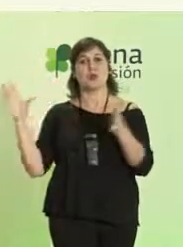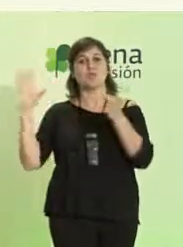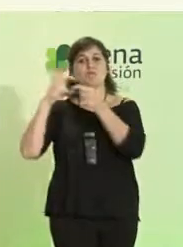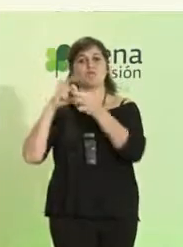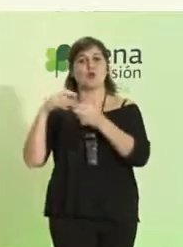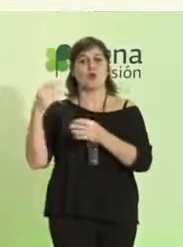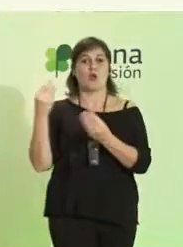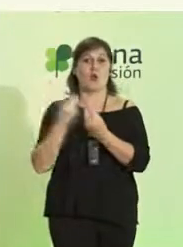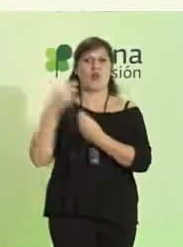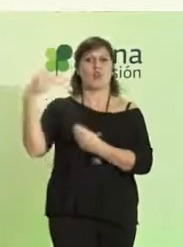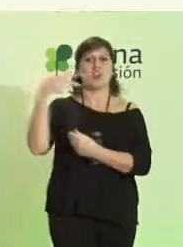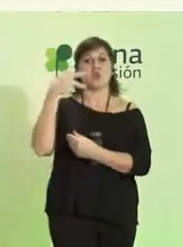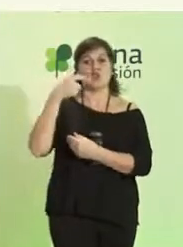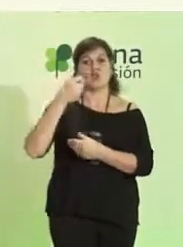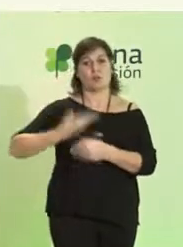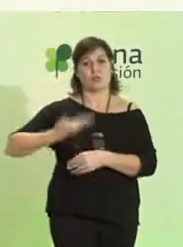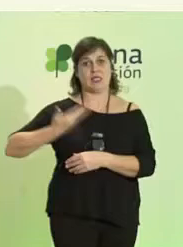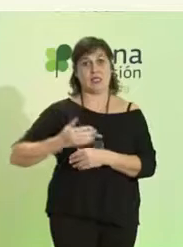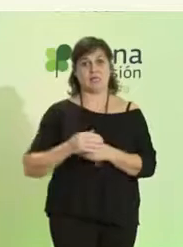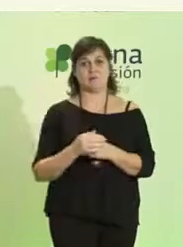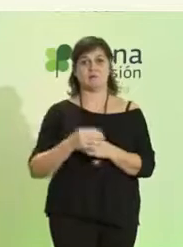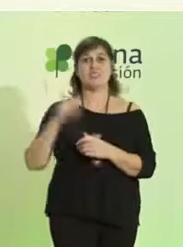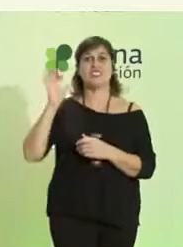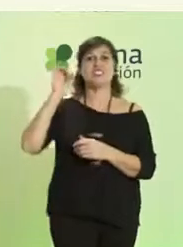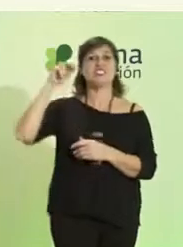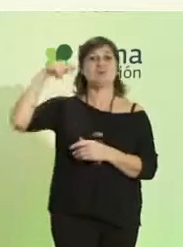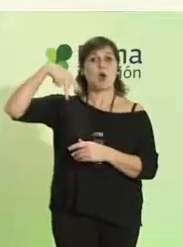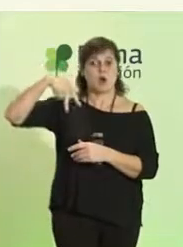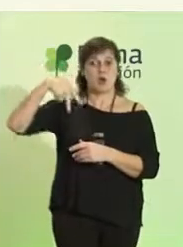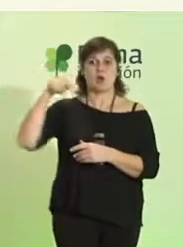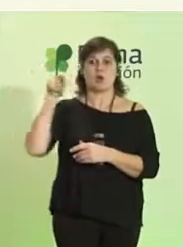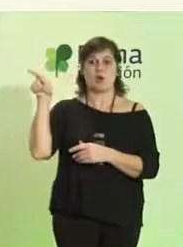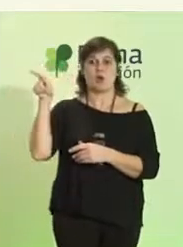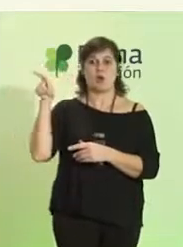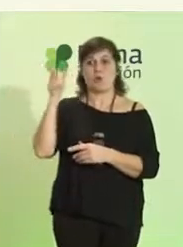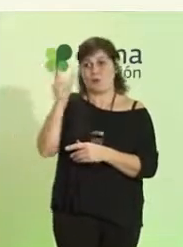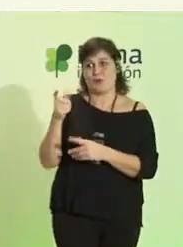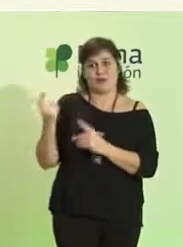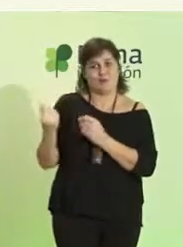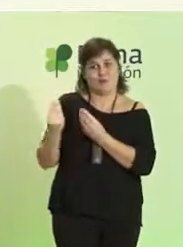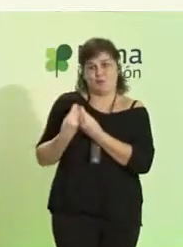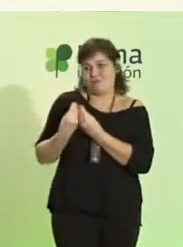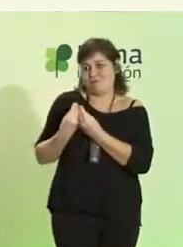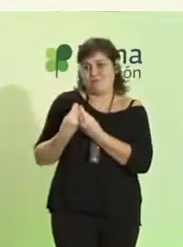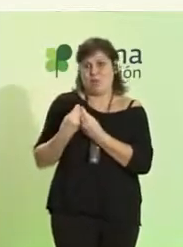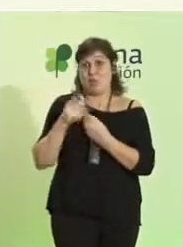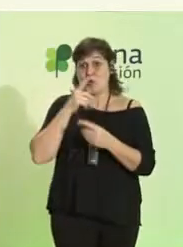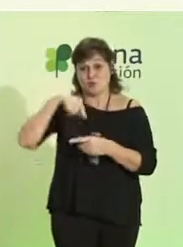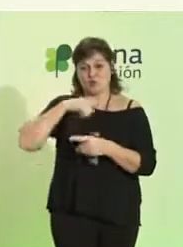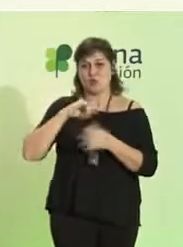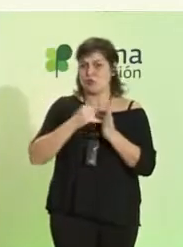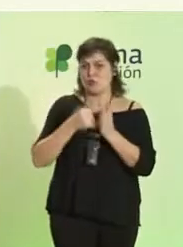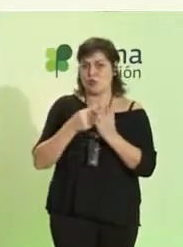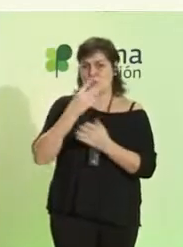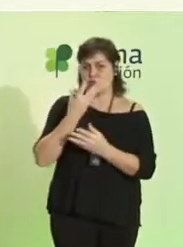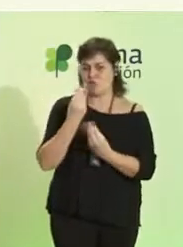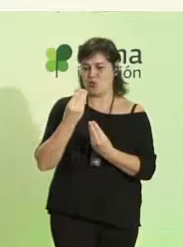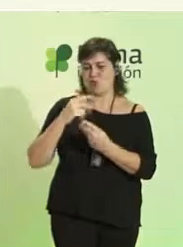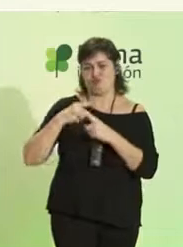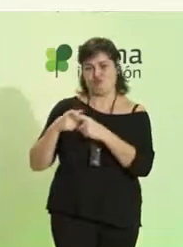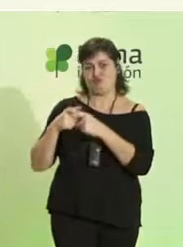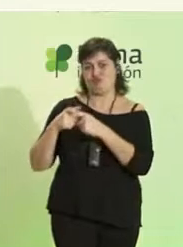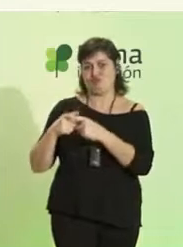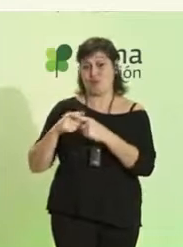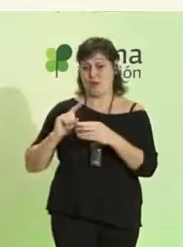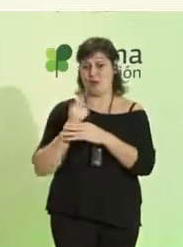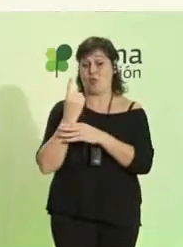fundamentales. Simón es una persona muy cercana a nosotros, con la que hemos compartido varios proyectos innovadores y de